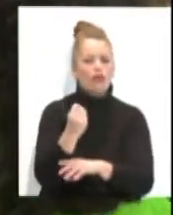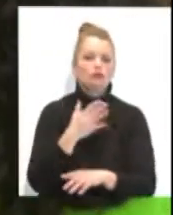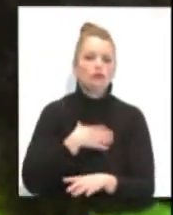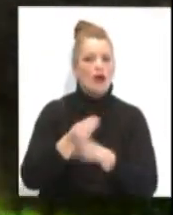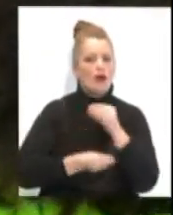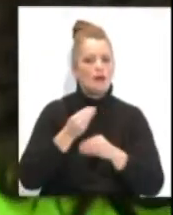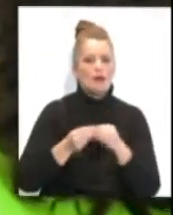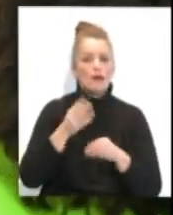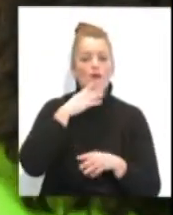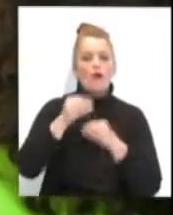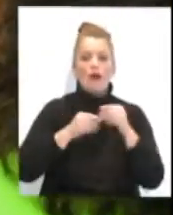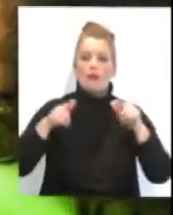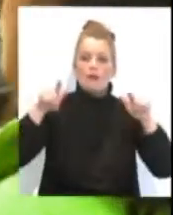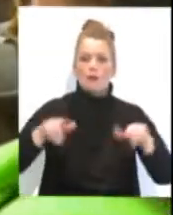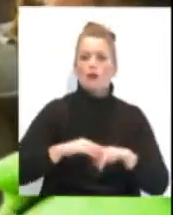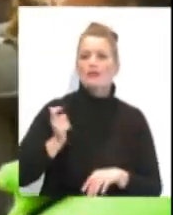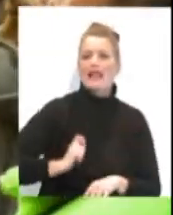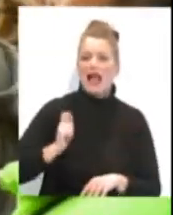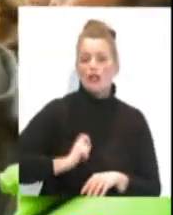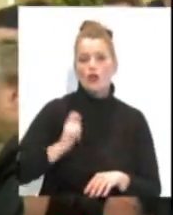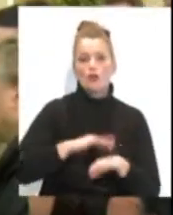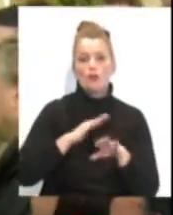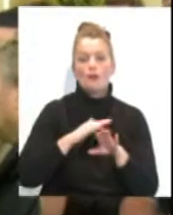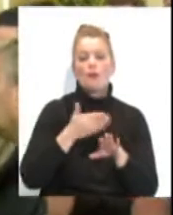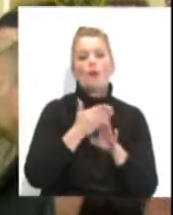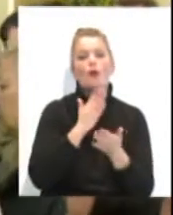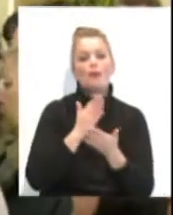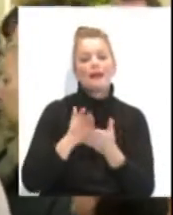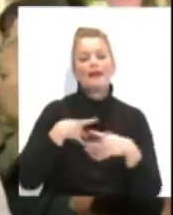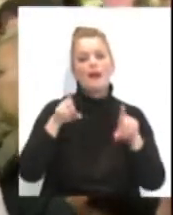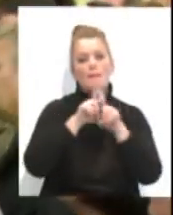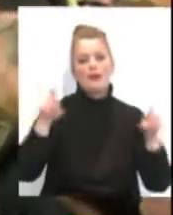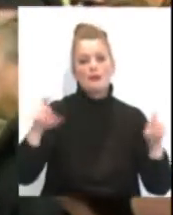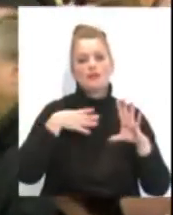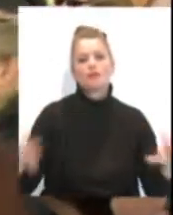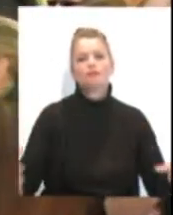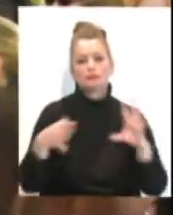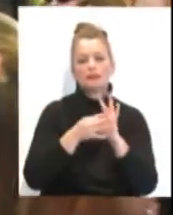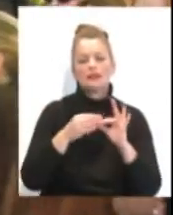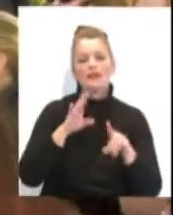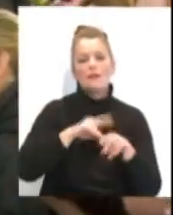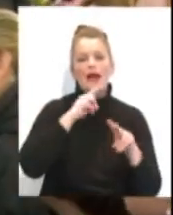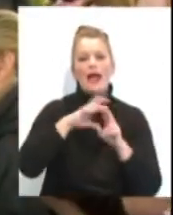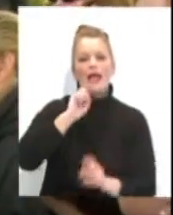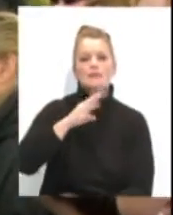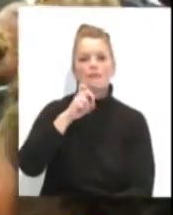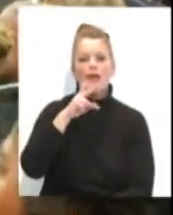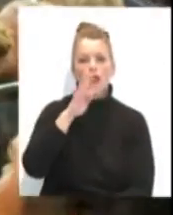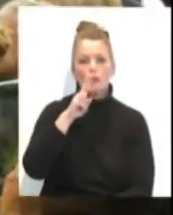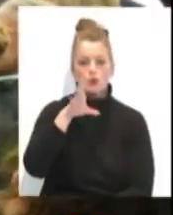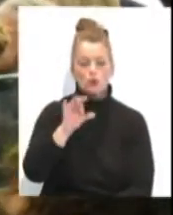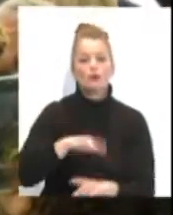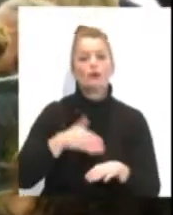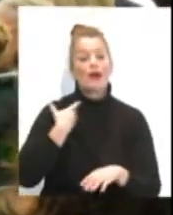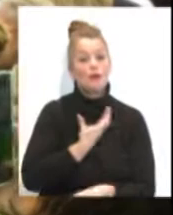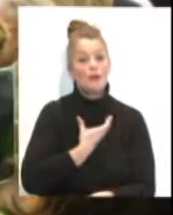en el que la plantilla dejó de percibir su salario por parte de la entonces empresa concesionaria Expertus. Destacar que el Ayuntamiento gaditano